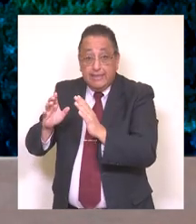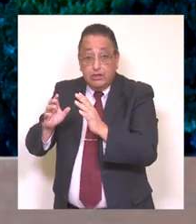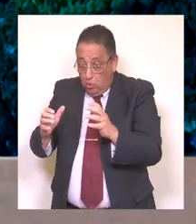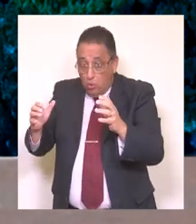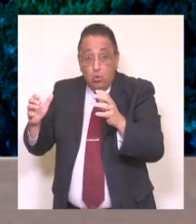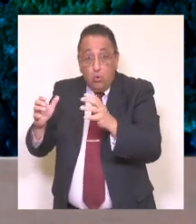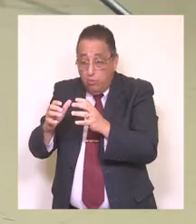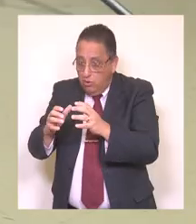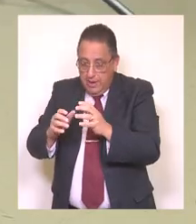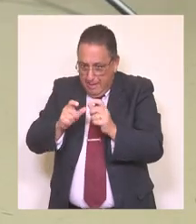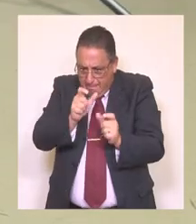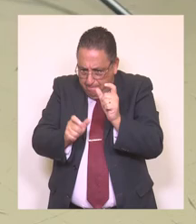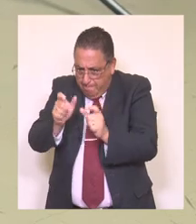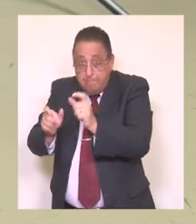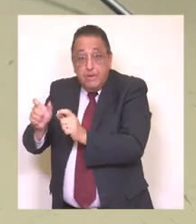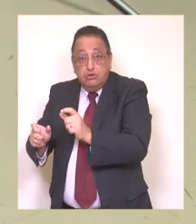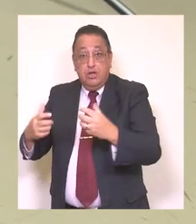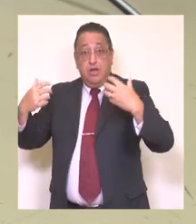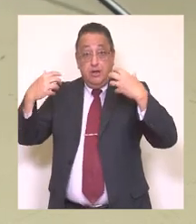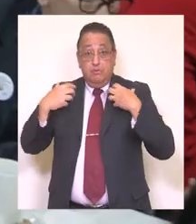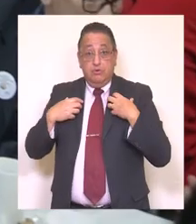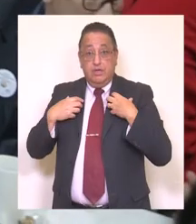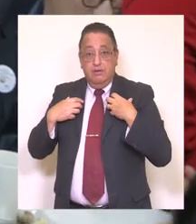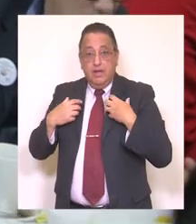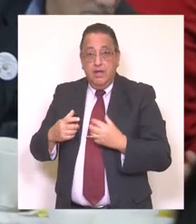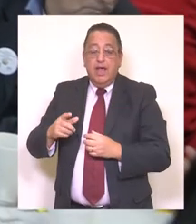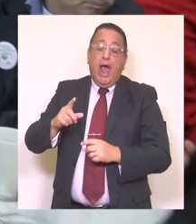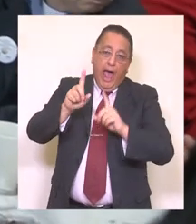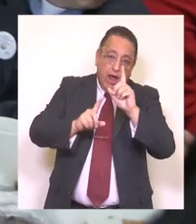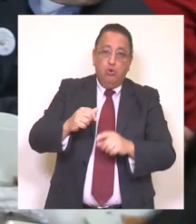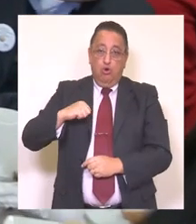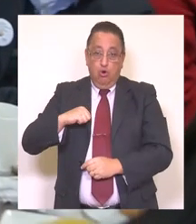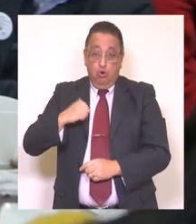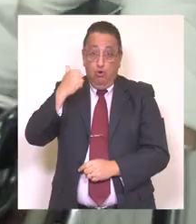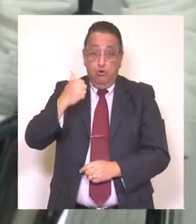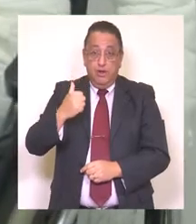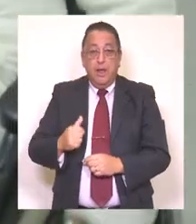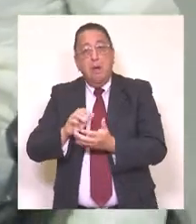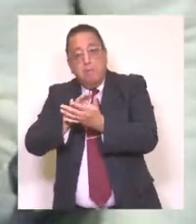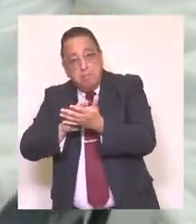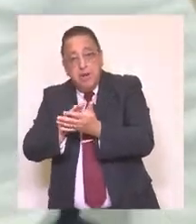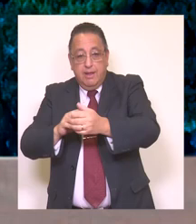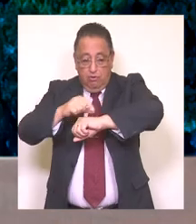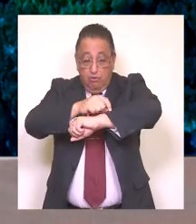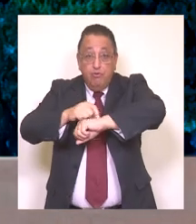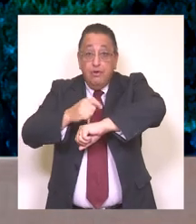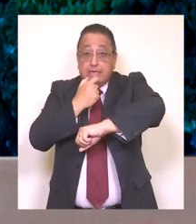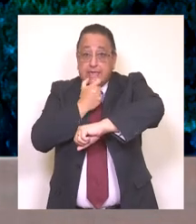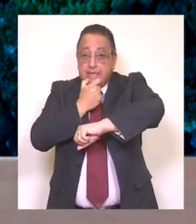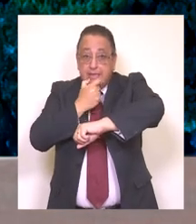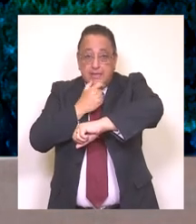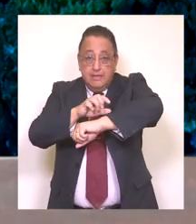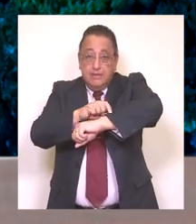pero quiero destacar la conformación de un equipo multidisciplinario de profesionales, principalmente jóvenes, del